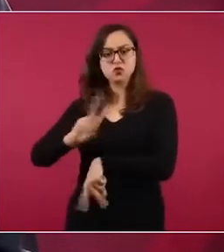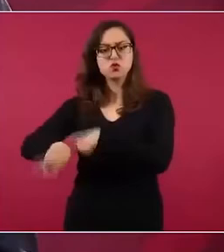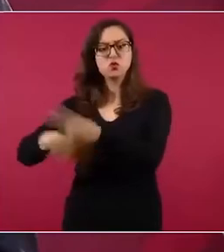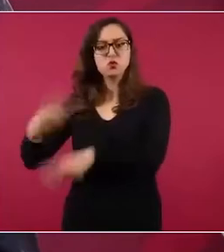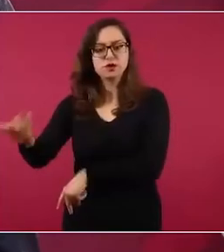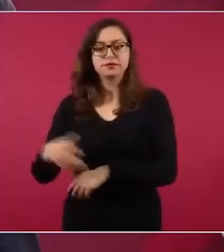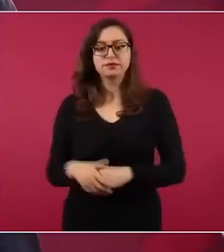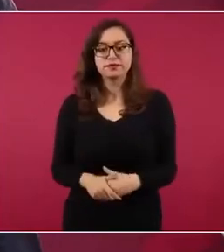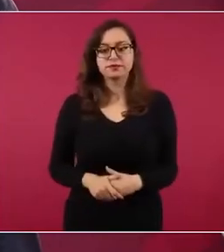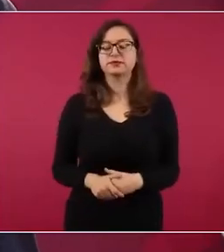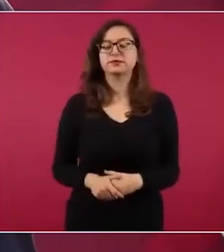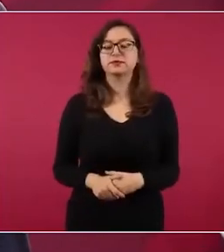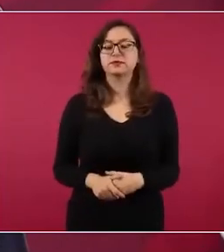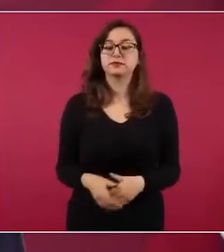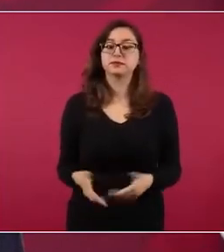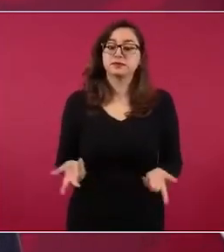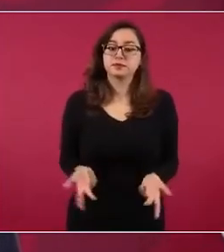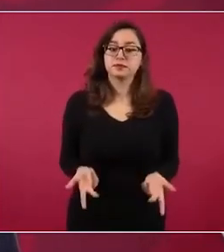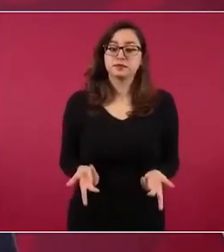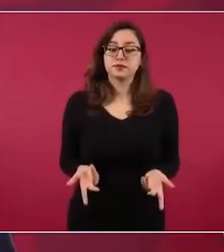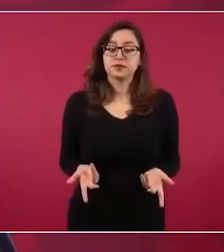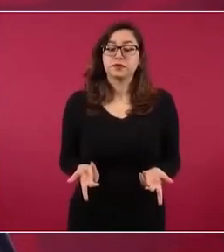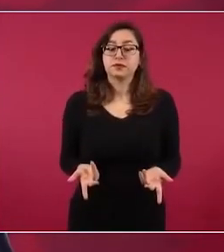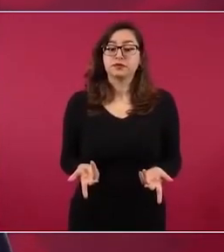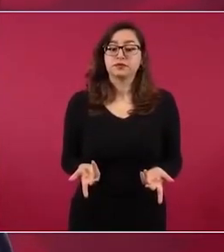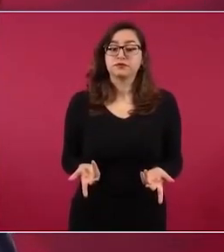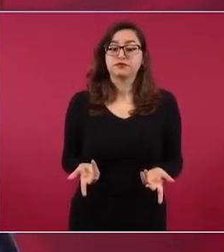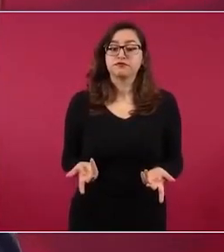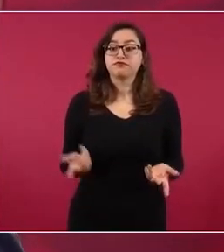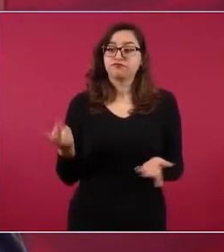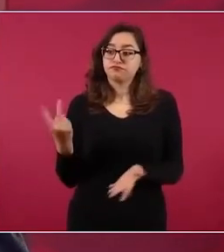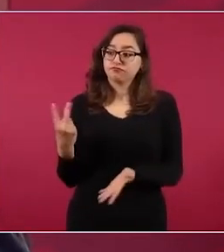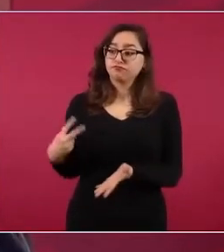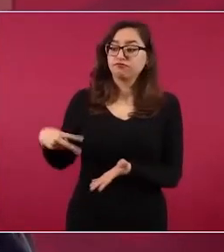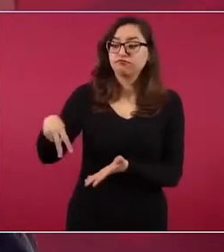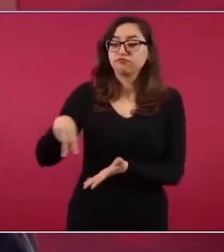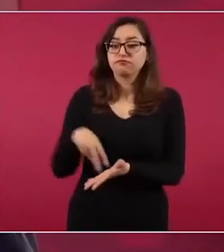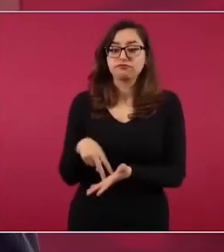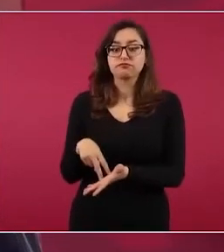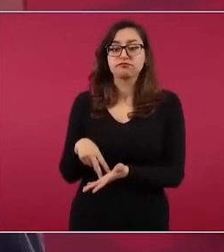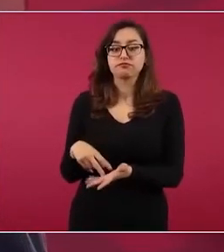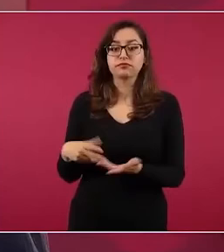Y de los más defensores